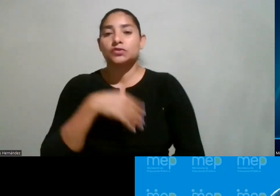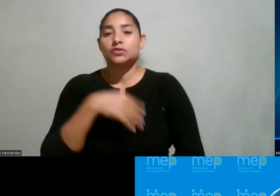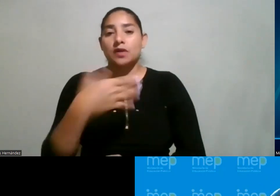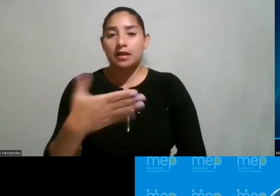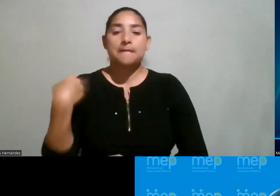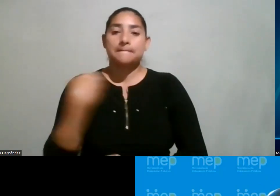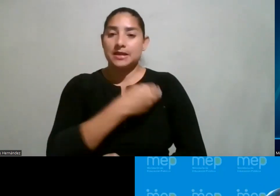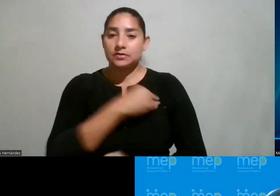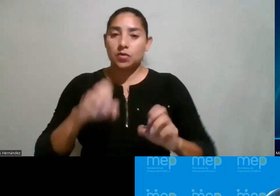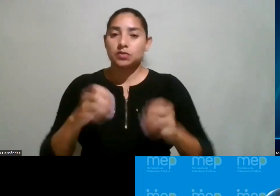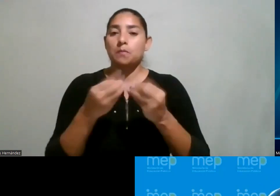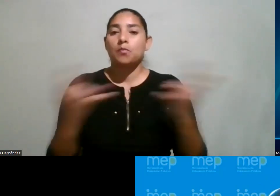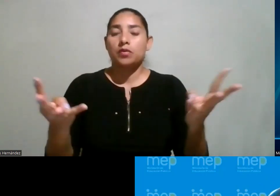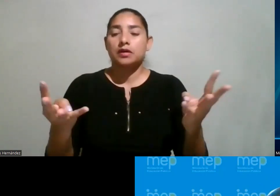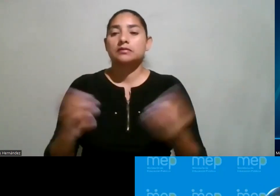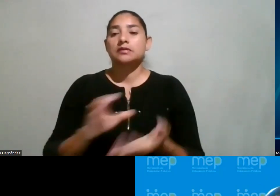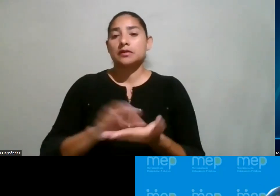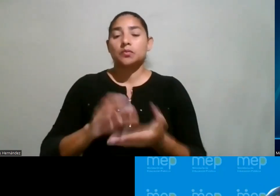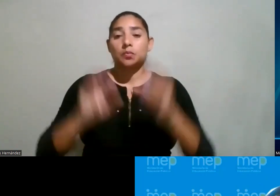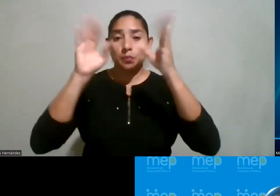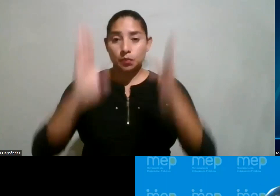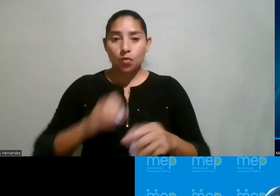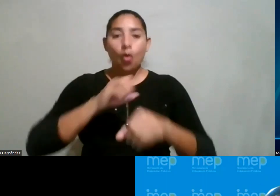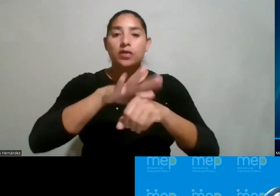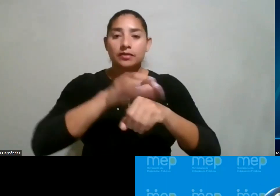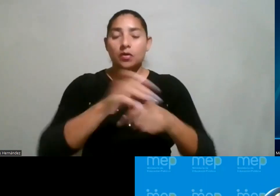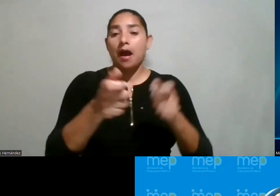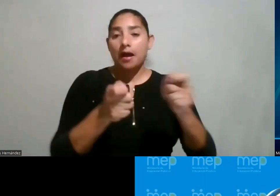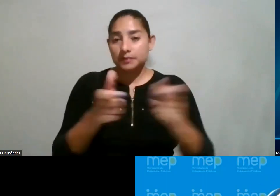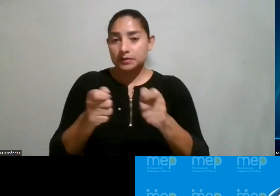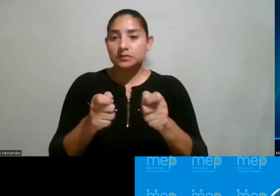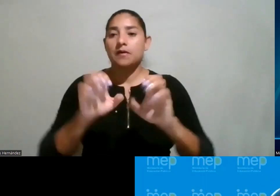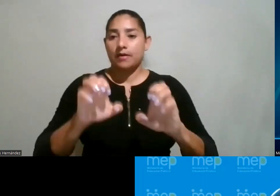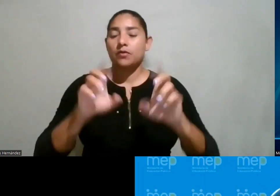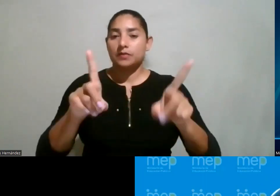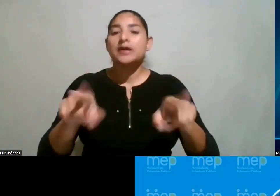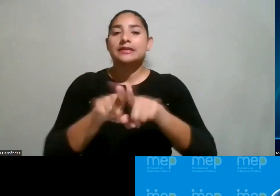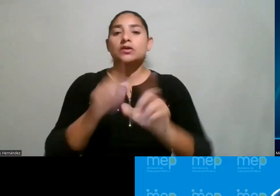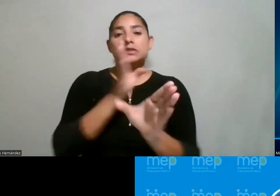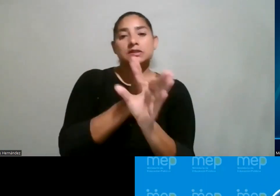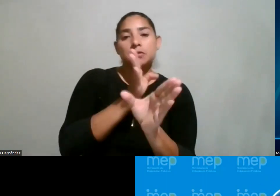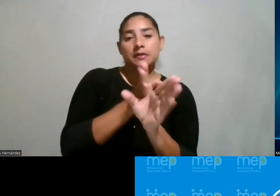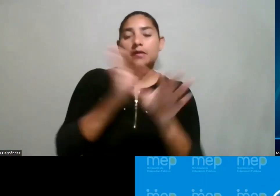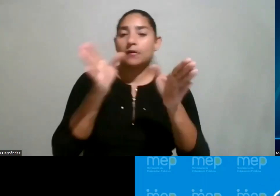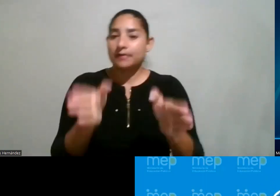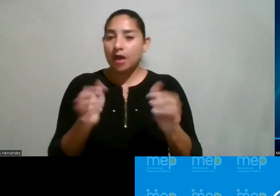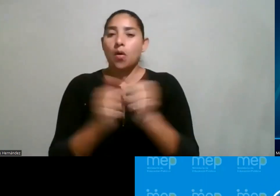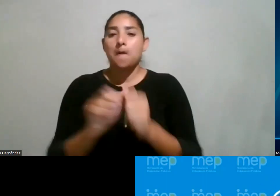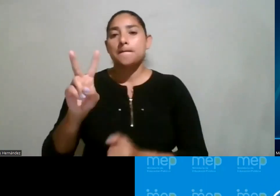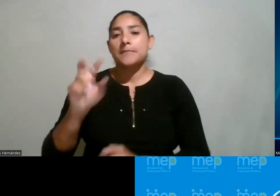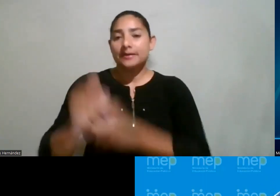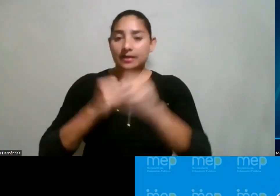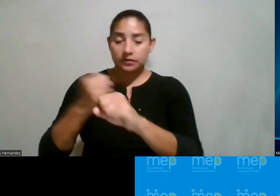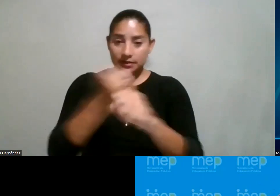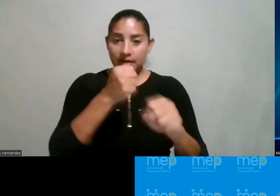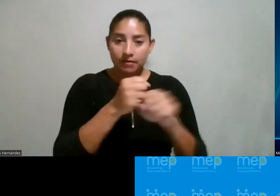de Educación Pública. Cuenta con formación en orientación, administración educativa y psicopedagogía, con 20 años de laborar